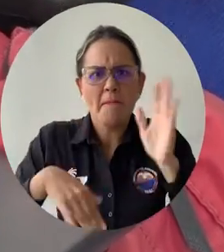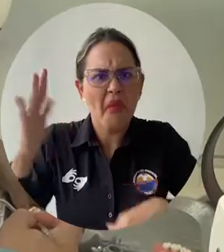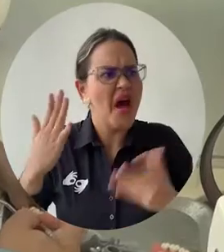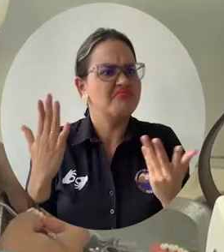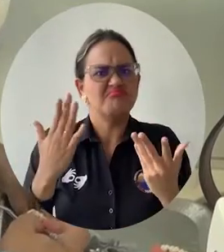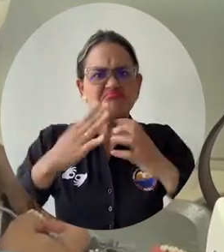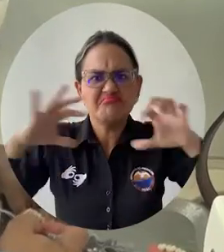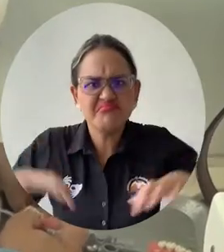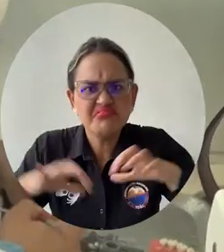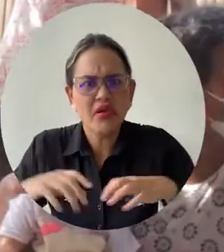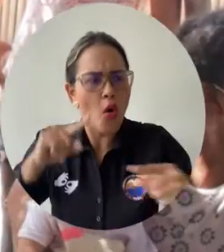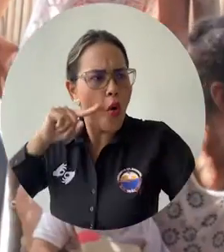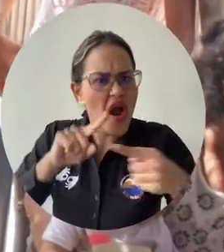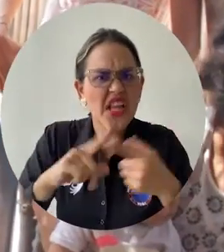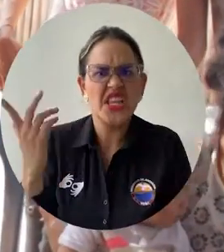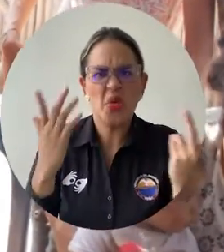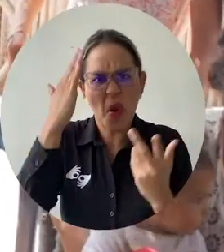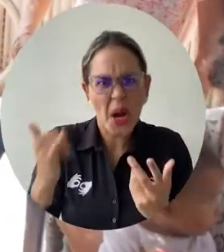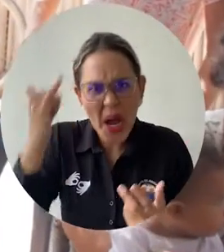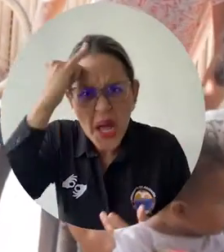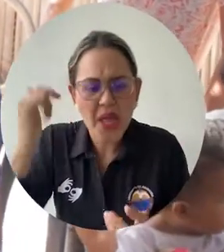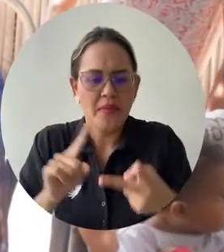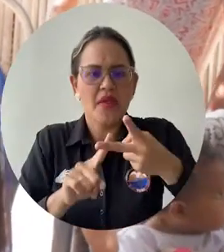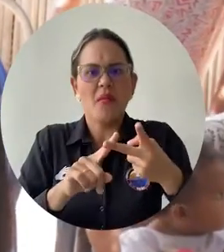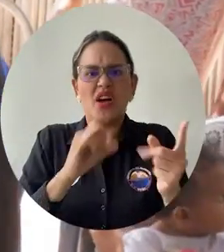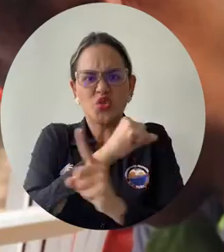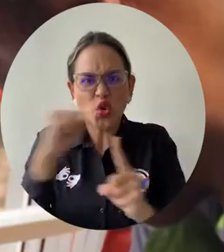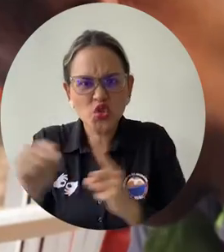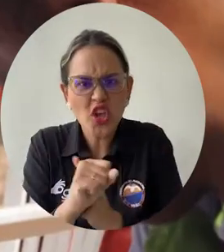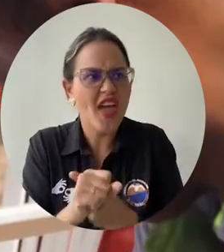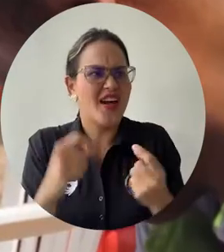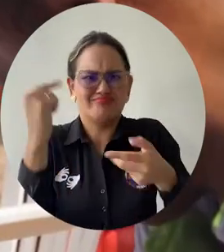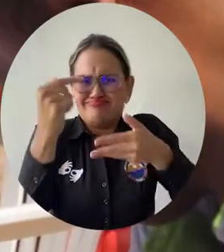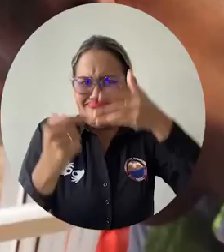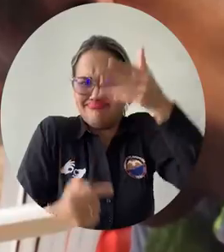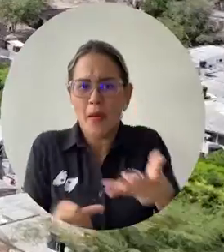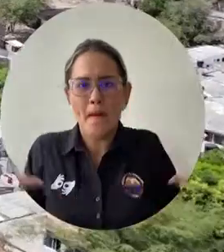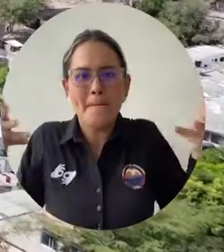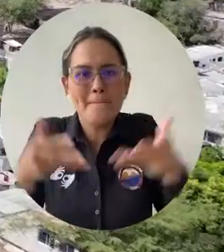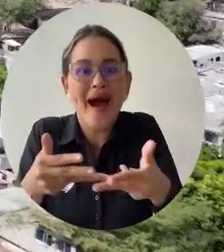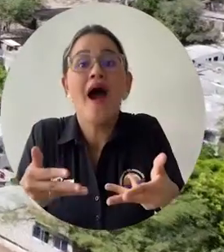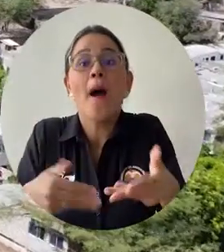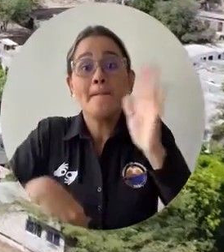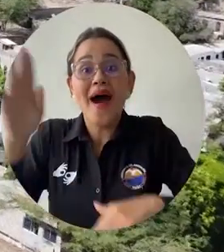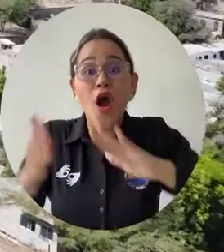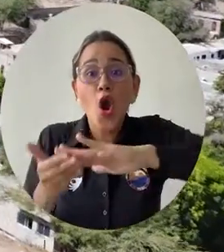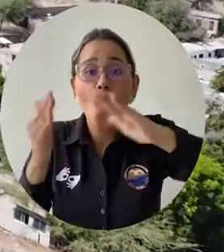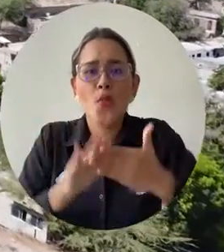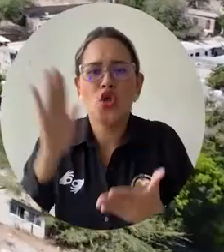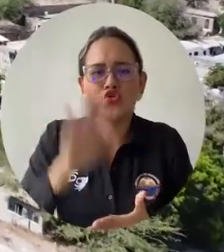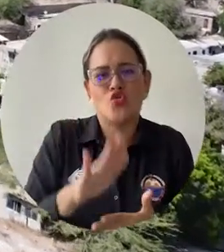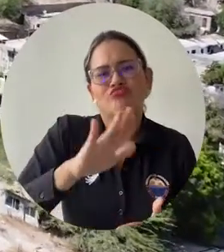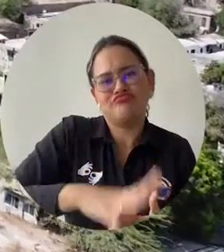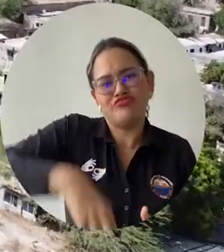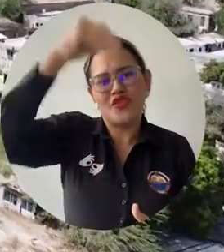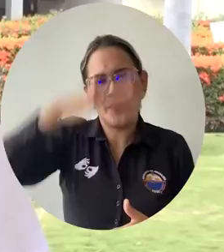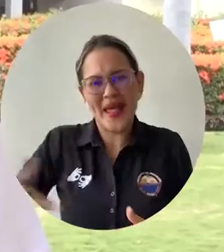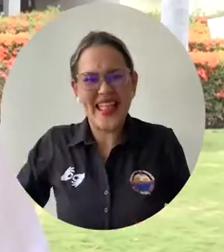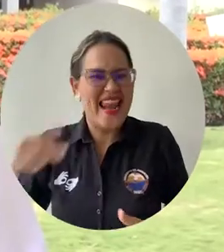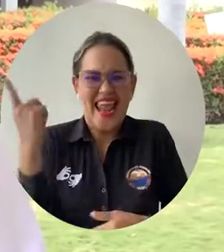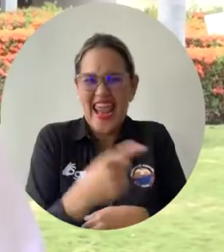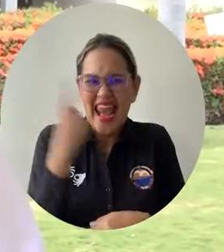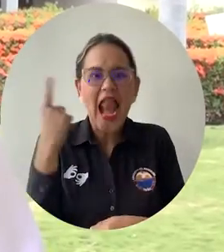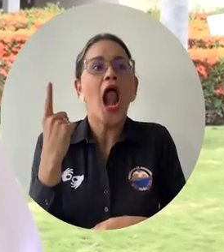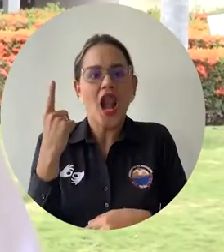académicas, investigativas y de extensión y proyección social que mejoran la calidad de vida de las comunidades del Departamento de Magdalena y su capital.